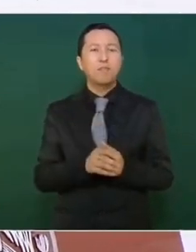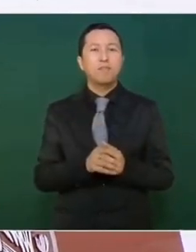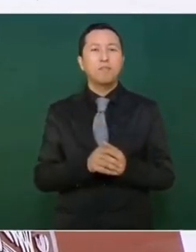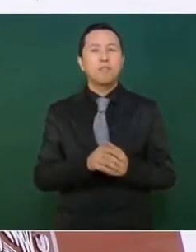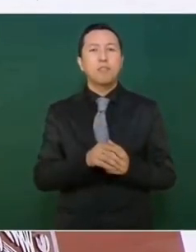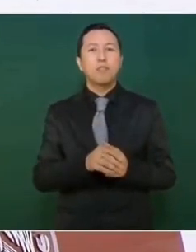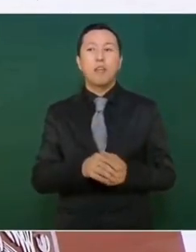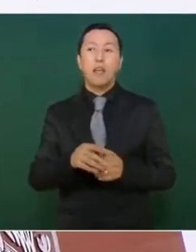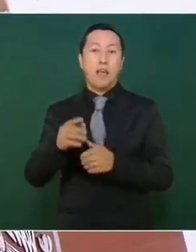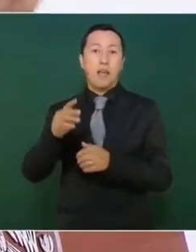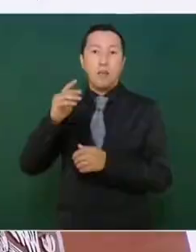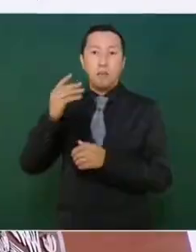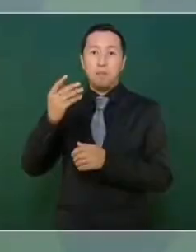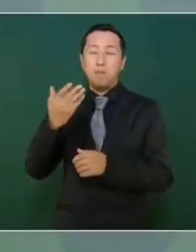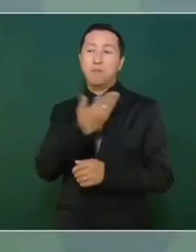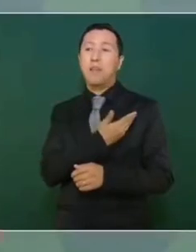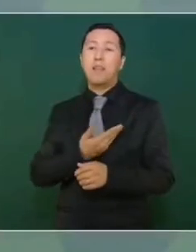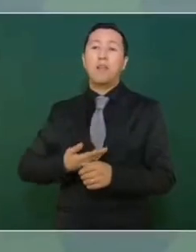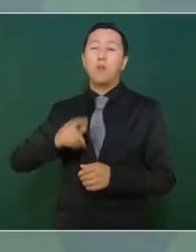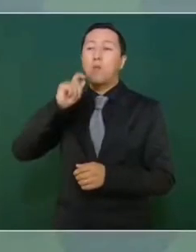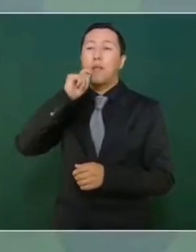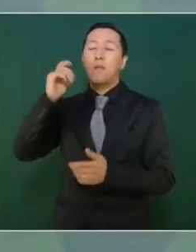bienvenido a América.